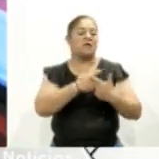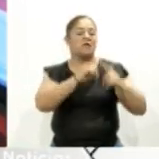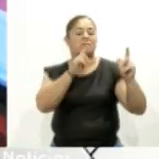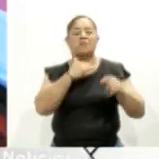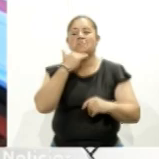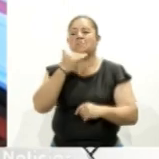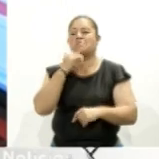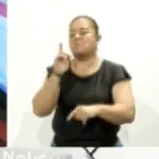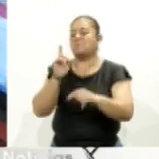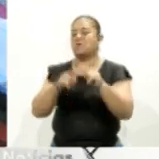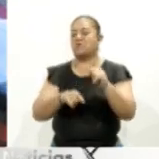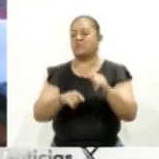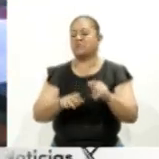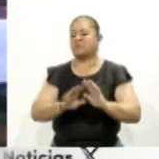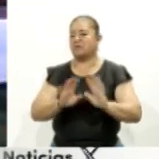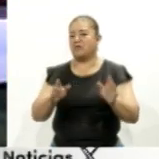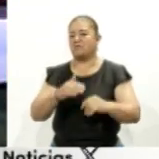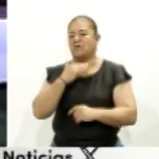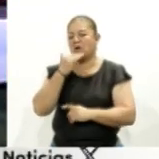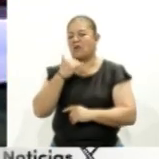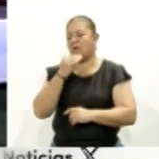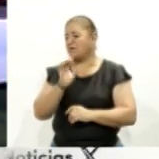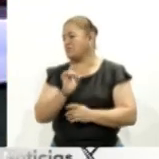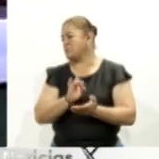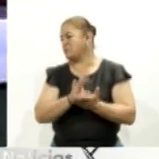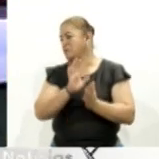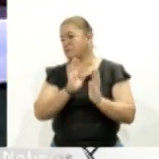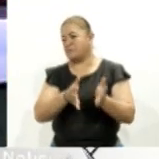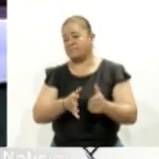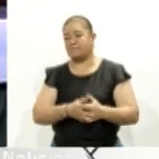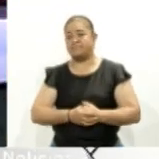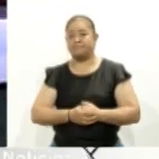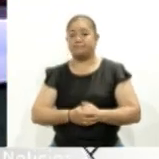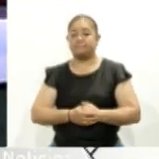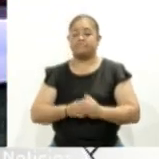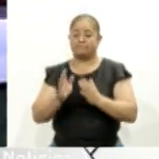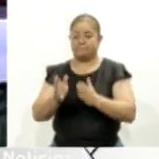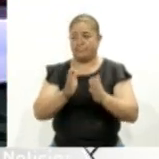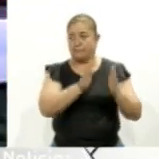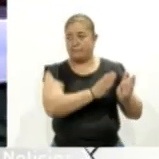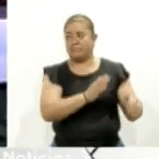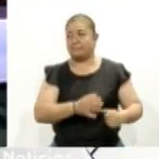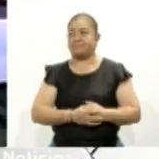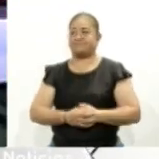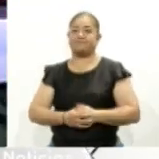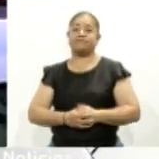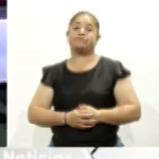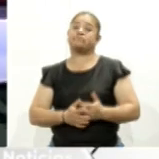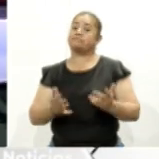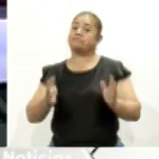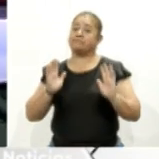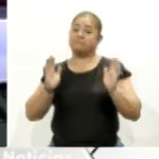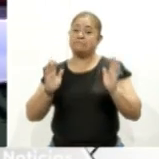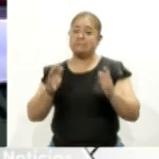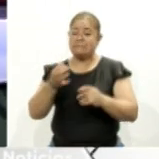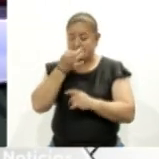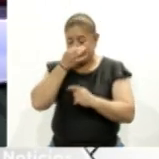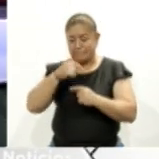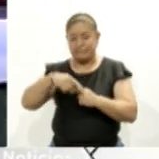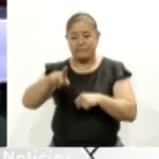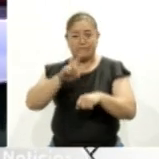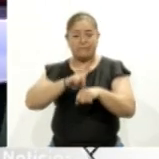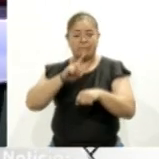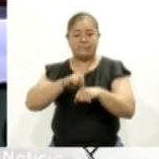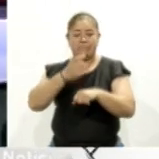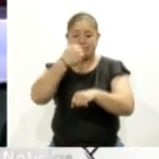Noticias, Ana Sánchez. Y en otros temas, ya se acerca, se acercan los días de Semana Santa, este